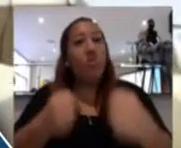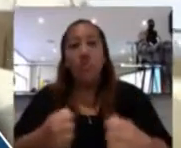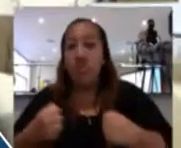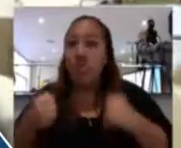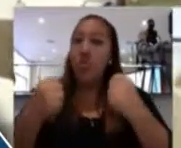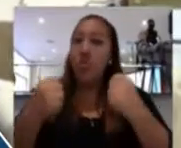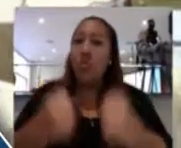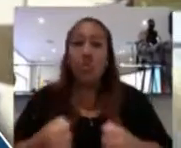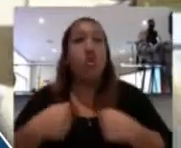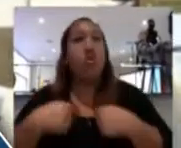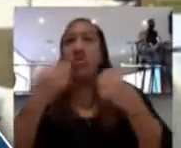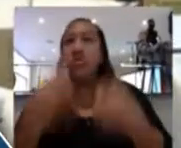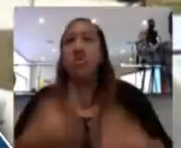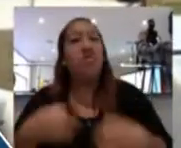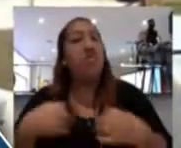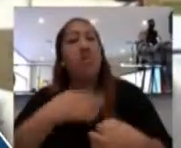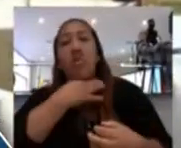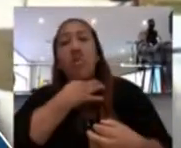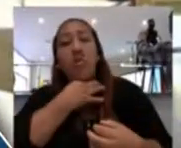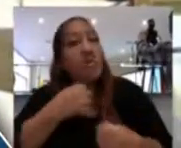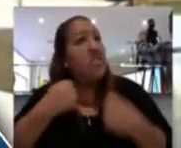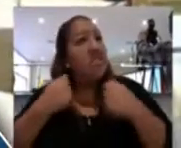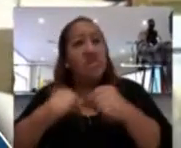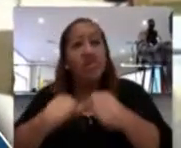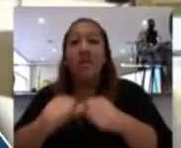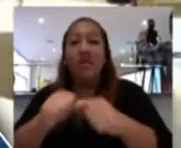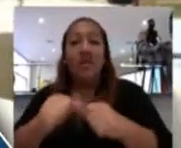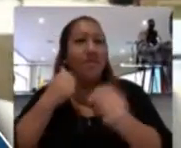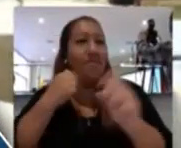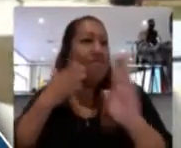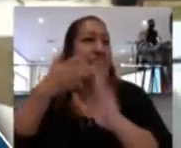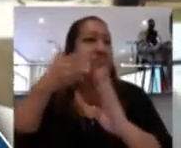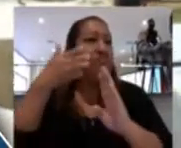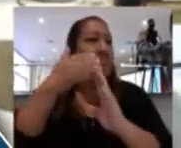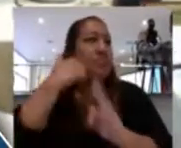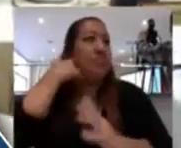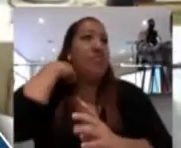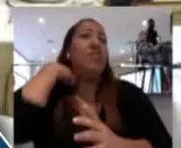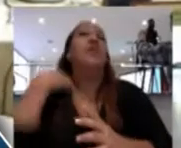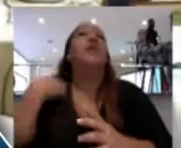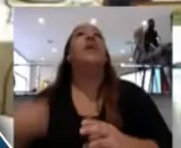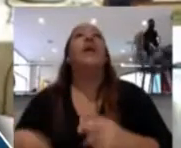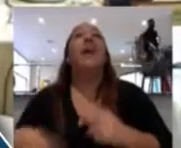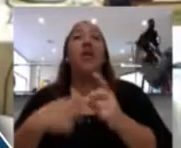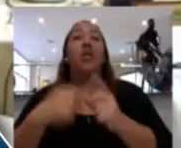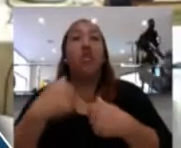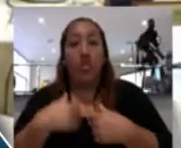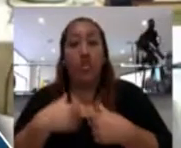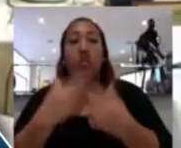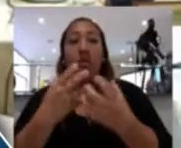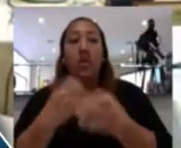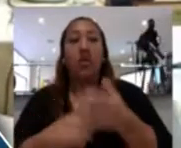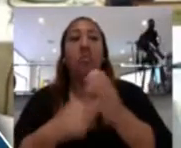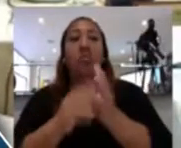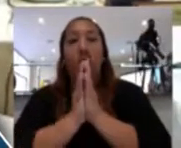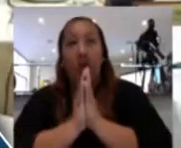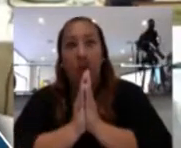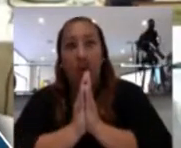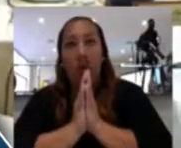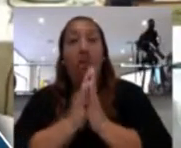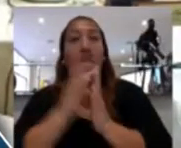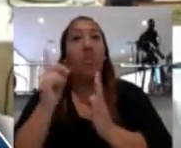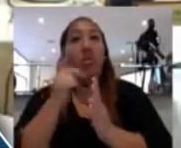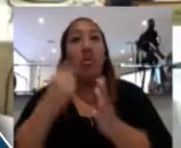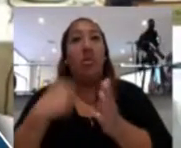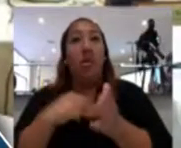es optimista. Creo que la lucha tiene que estar por encima de cualquier cosa. Entonces apreciaría que no